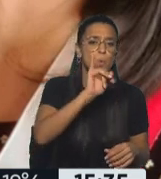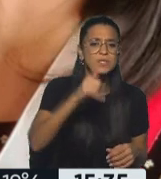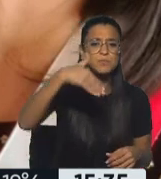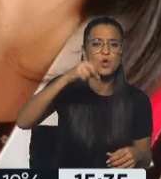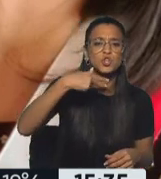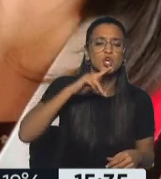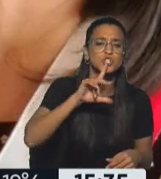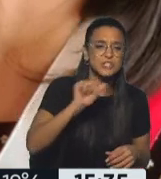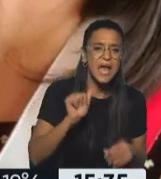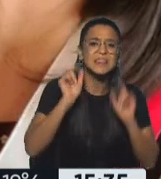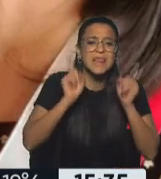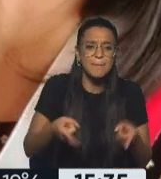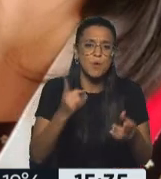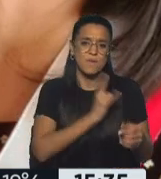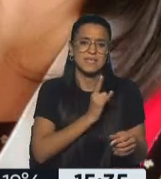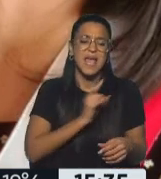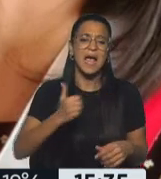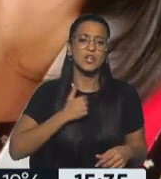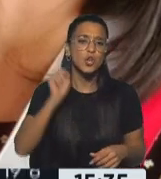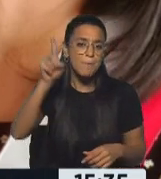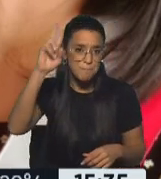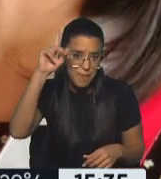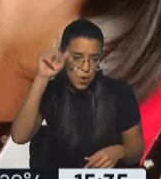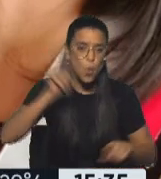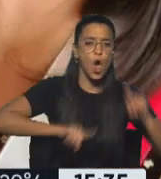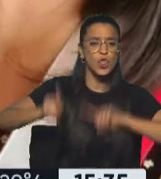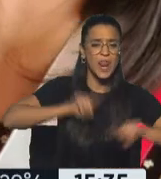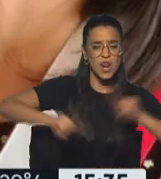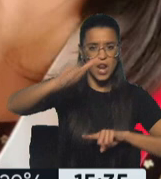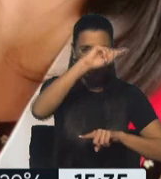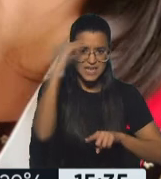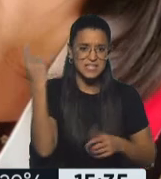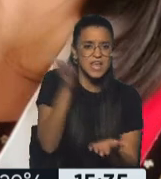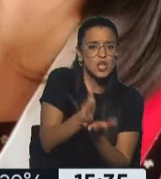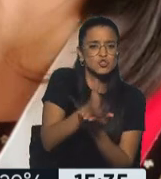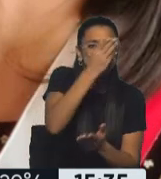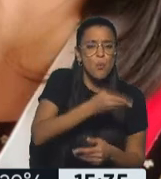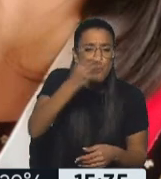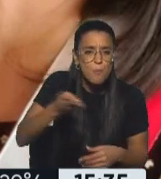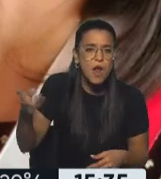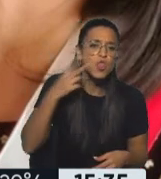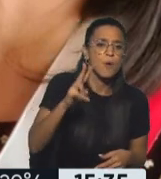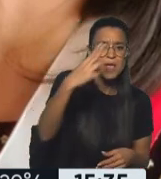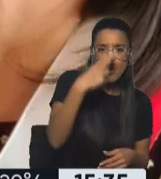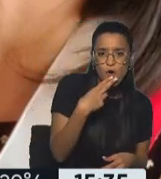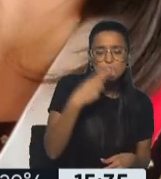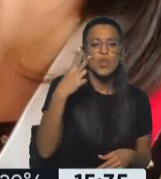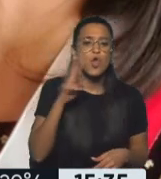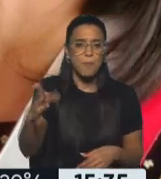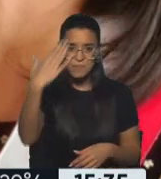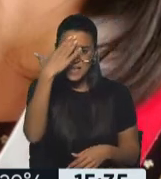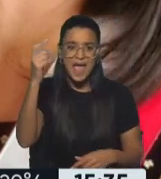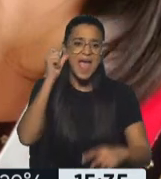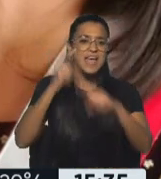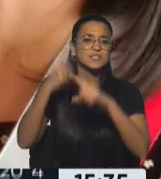Montoya y Pontificia Universidad Católica del Perú, Coordinadora Nacional de Derechos Humanos 2011-2015 y ex congresista